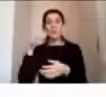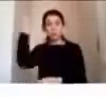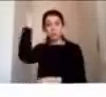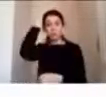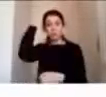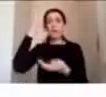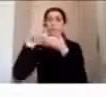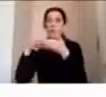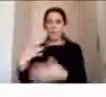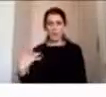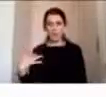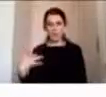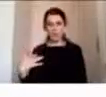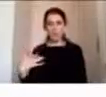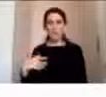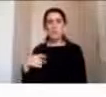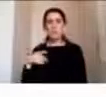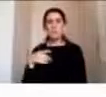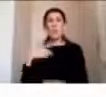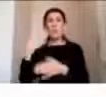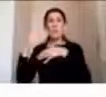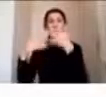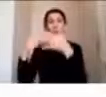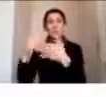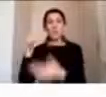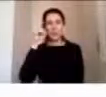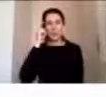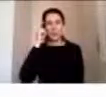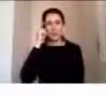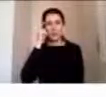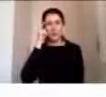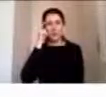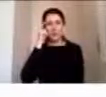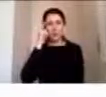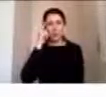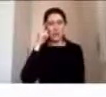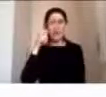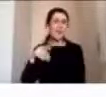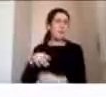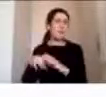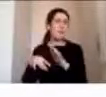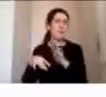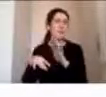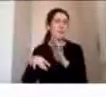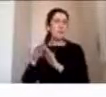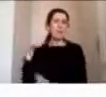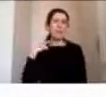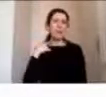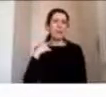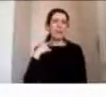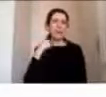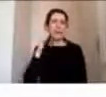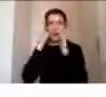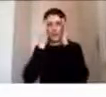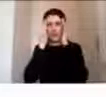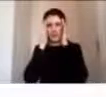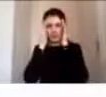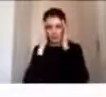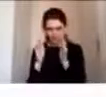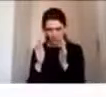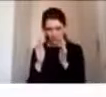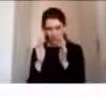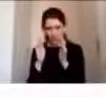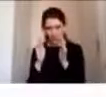dentro de los procesos cognitivos el que probablemente se verá más afectado en los distintos escenarios es la atención a los procesos